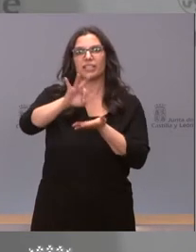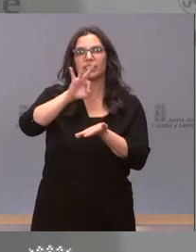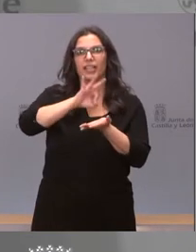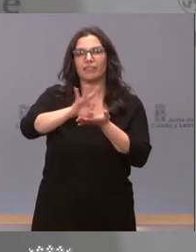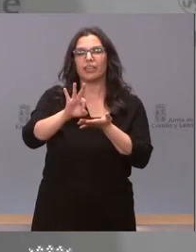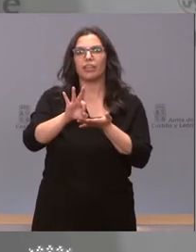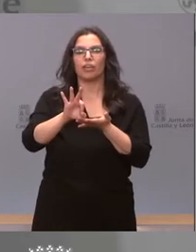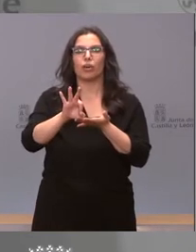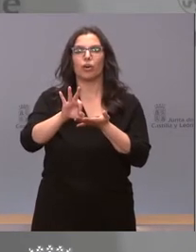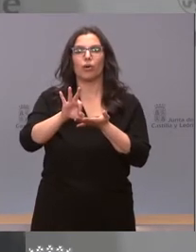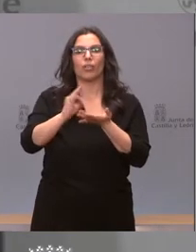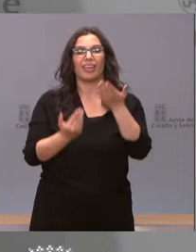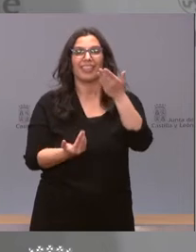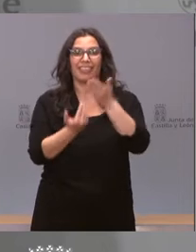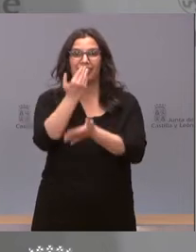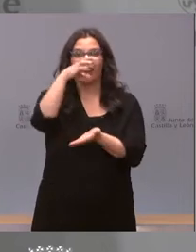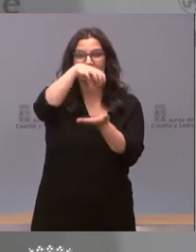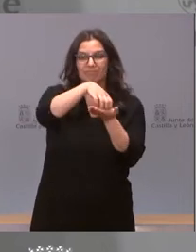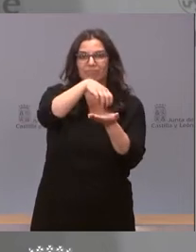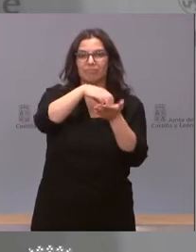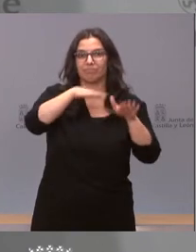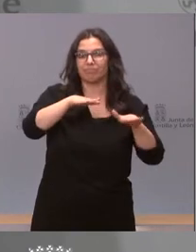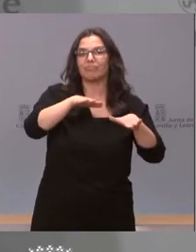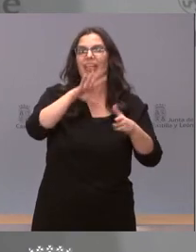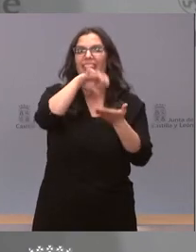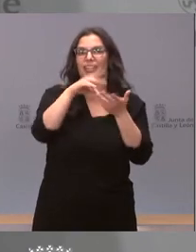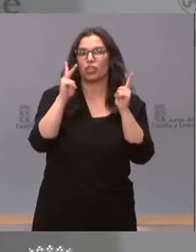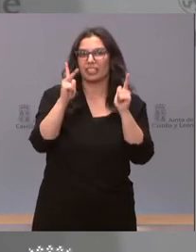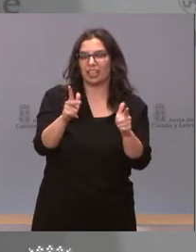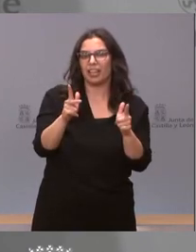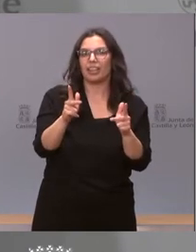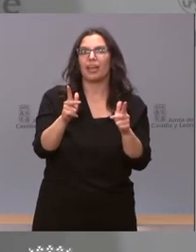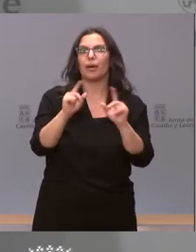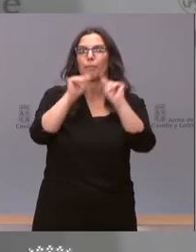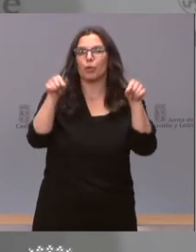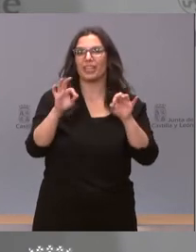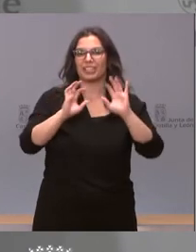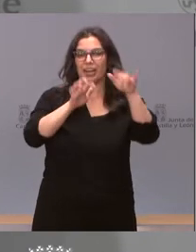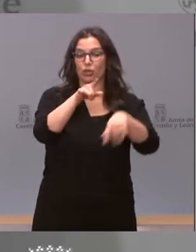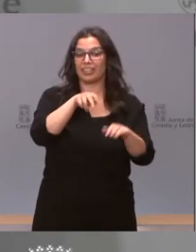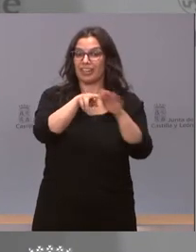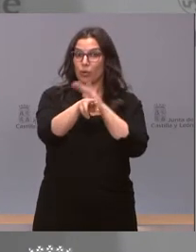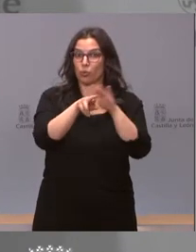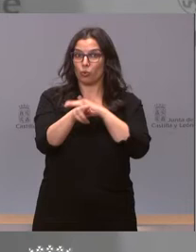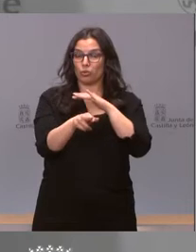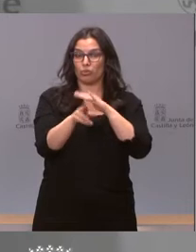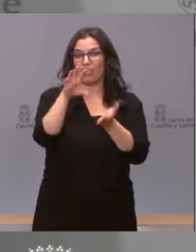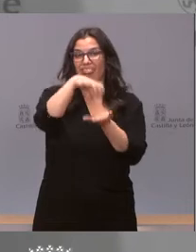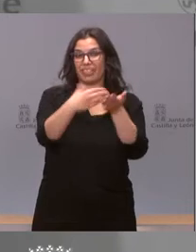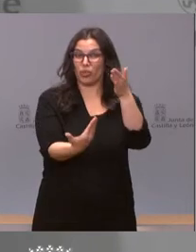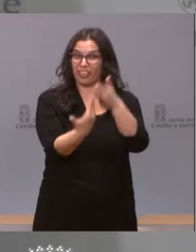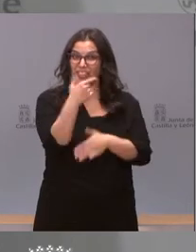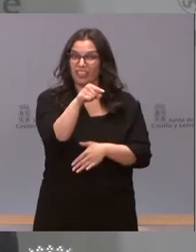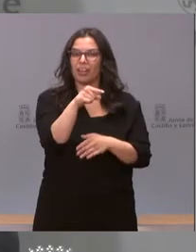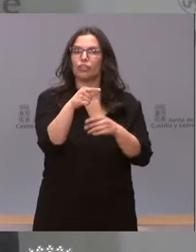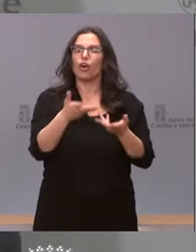estancias diurnas en seis centros residenciales de la provincia de León. Este recurso se va a ofertar de acuerdo con